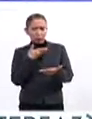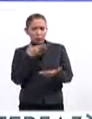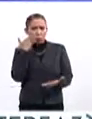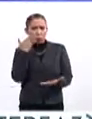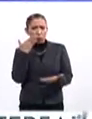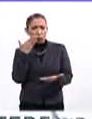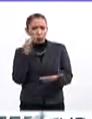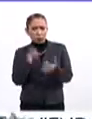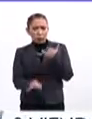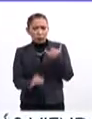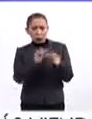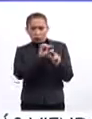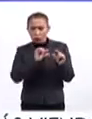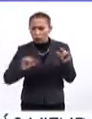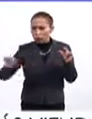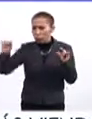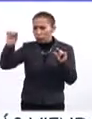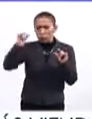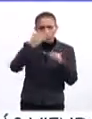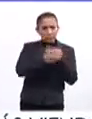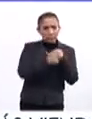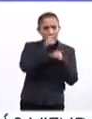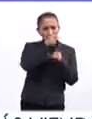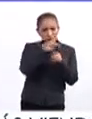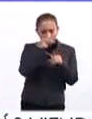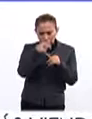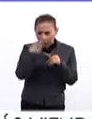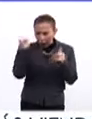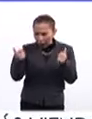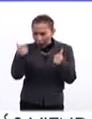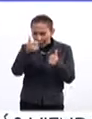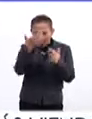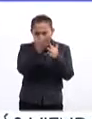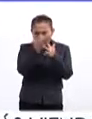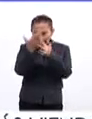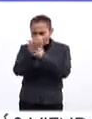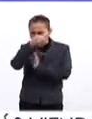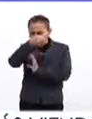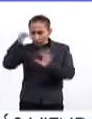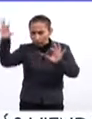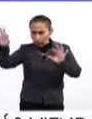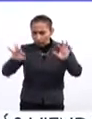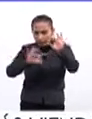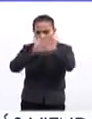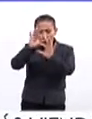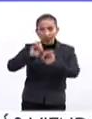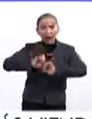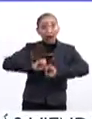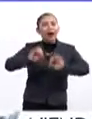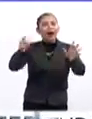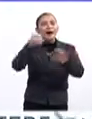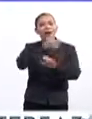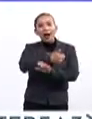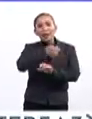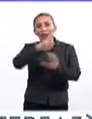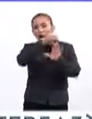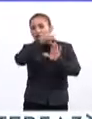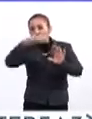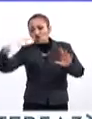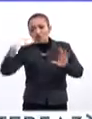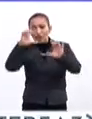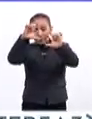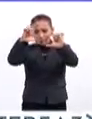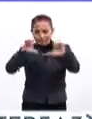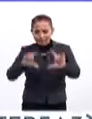hasta el final y dice, mientras tú identifiques cada parte de la oración, vas a entender cada verso, cada